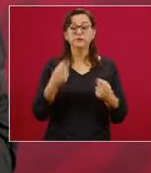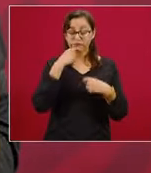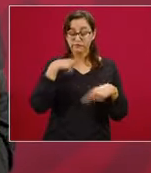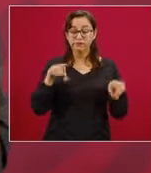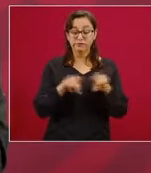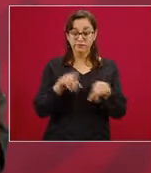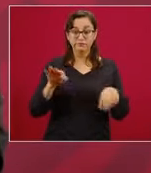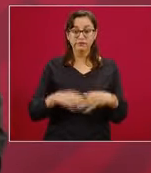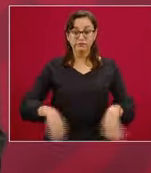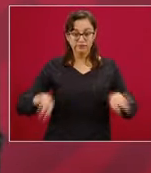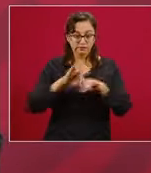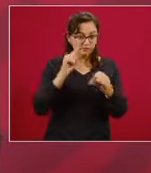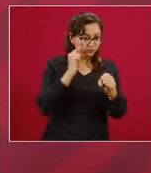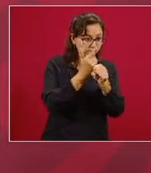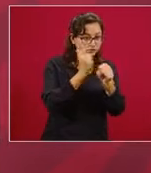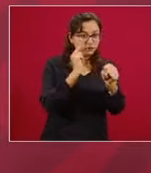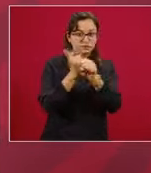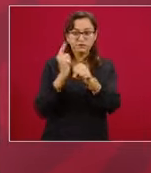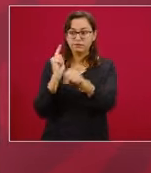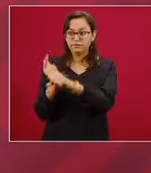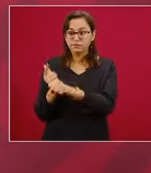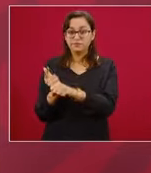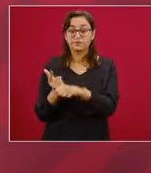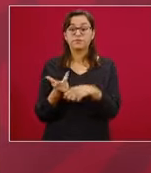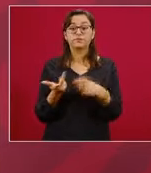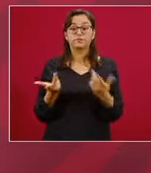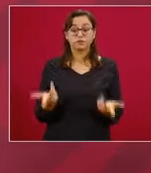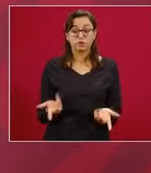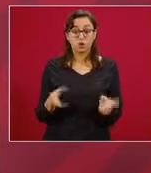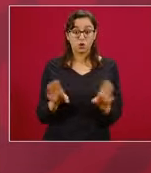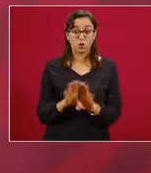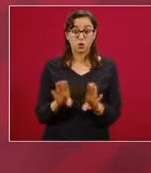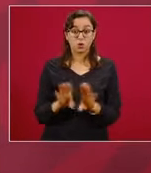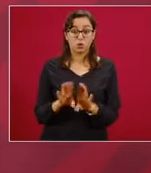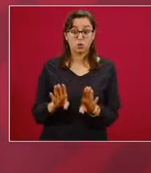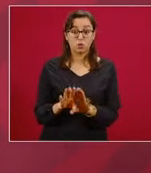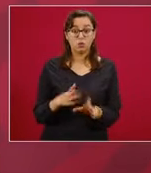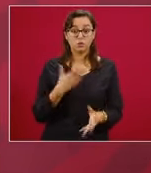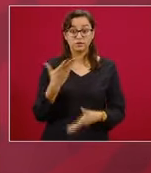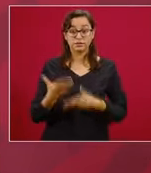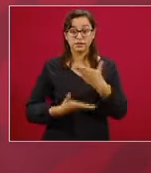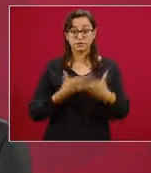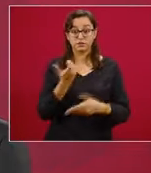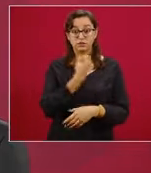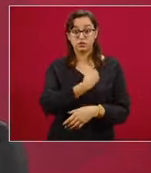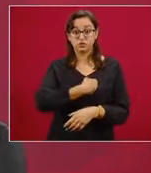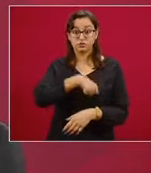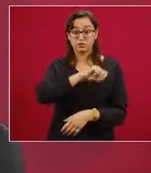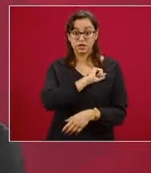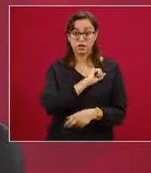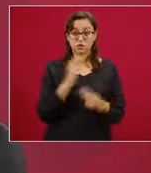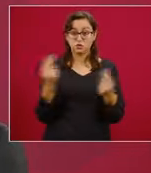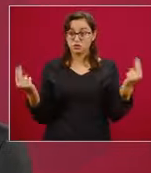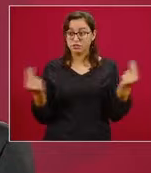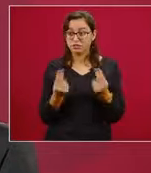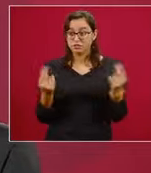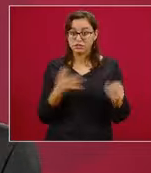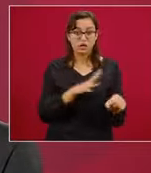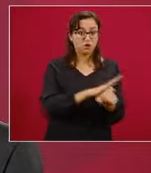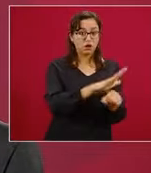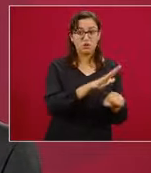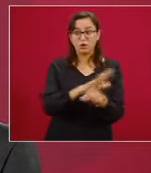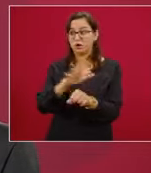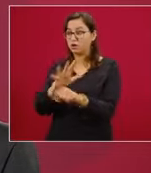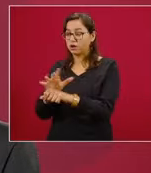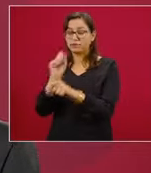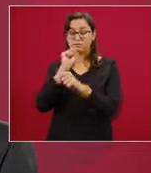para identificar no solamente la necesidad de los servicios de salud, sino también la intensidad epidémica. De